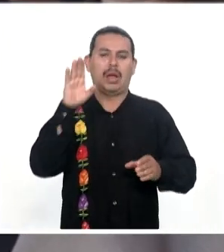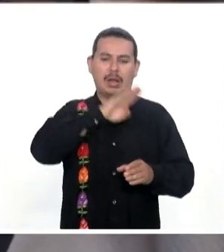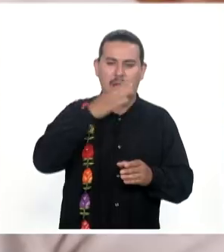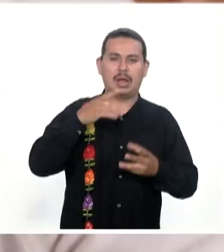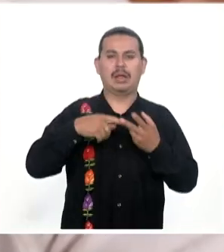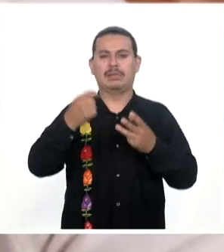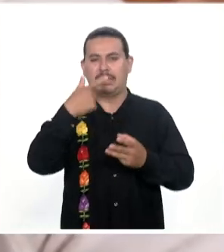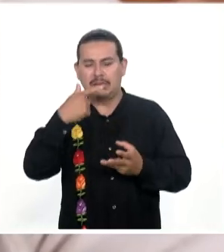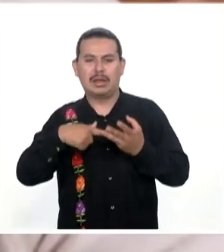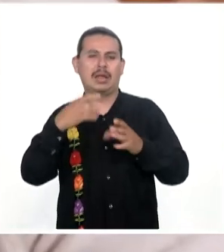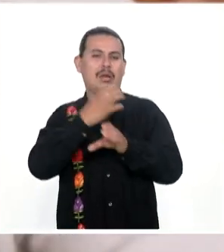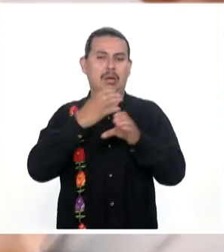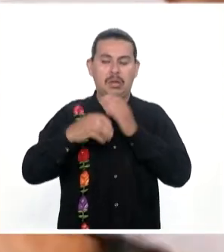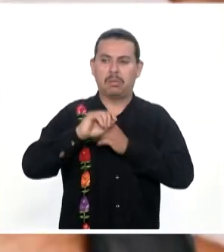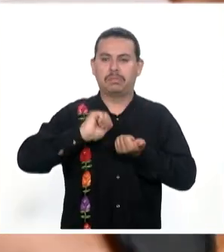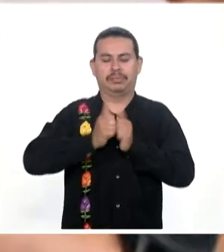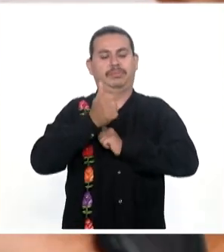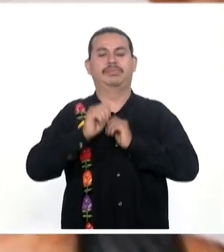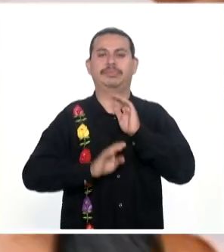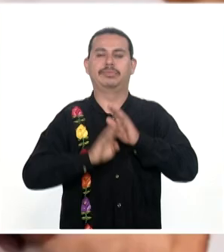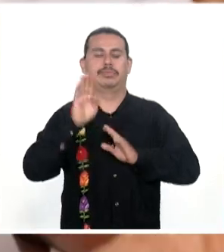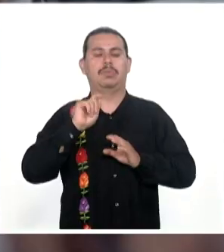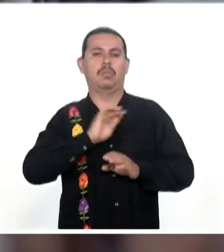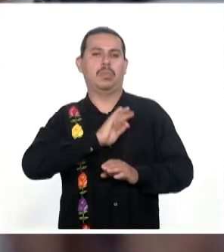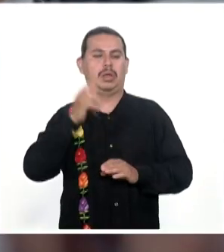persona Corte B Noticias